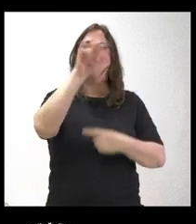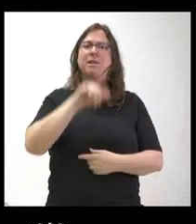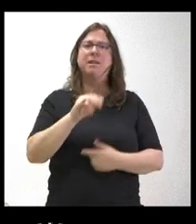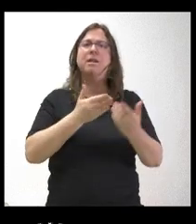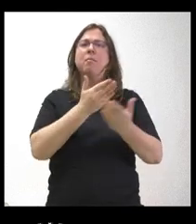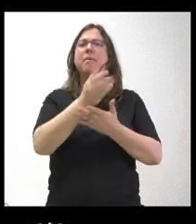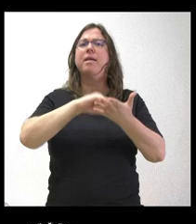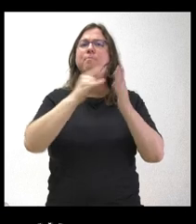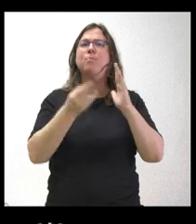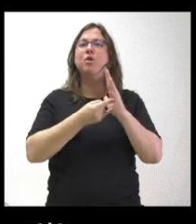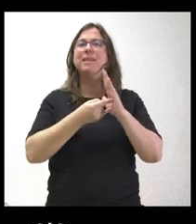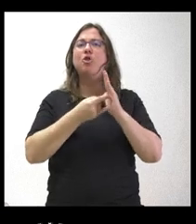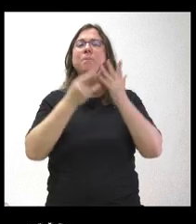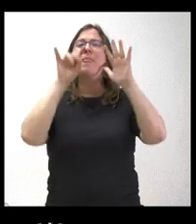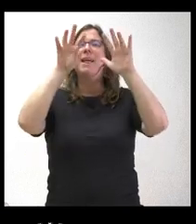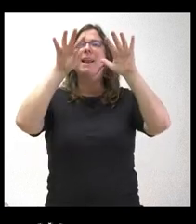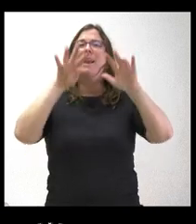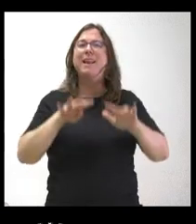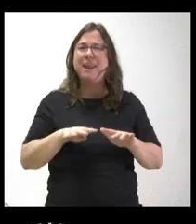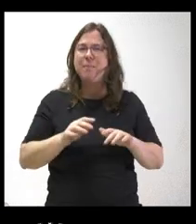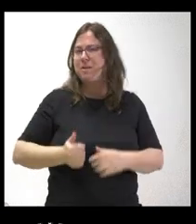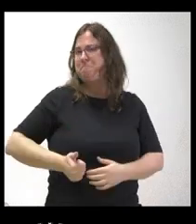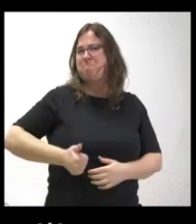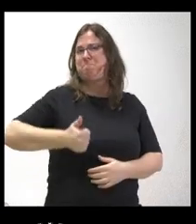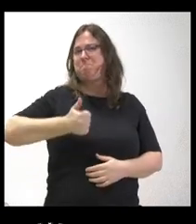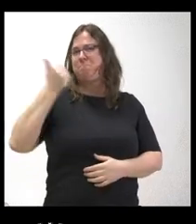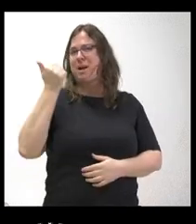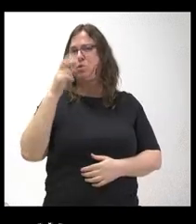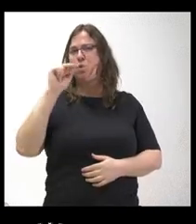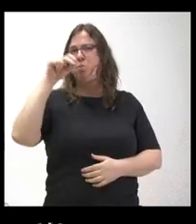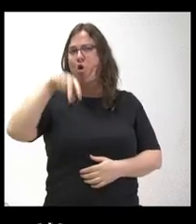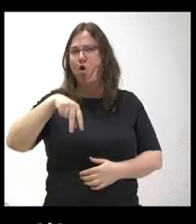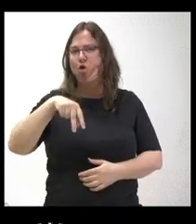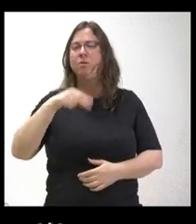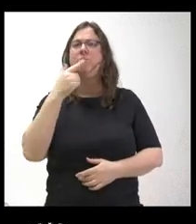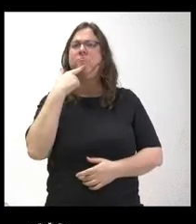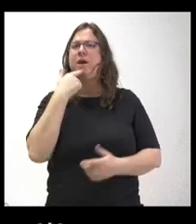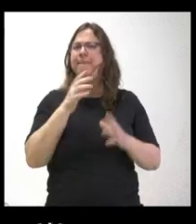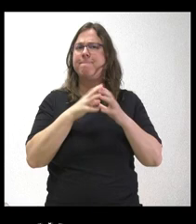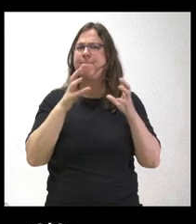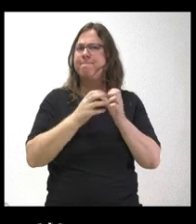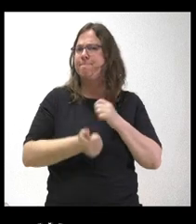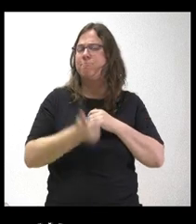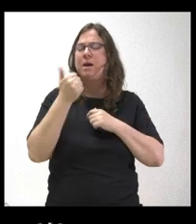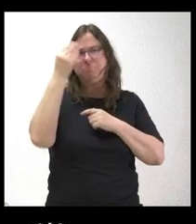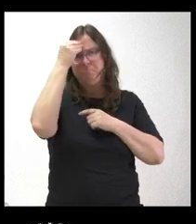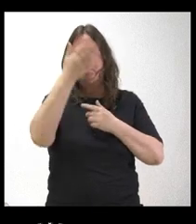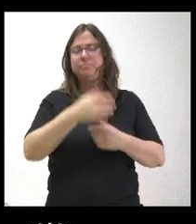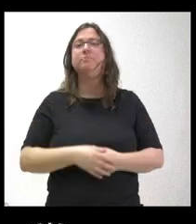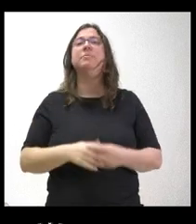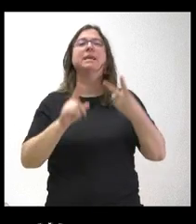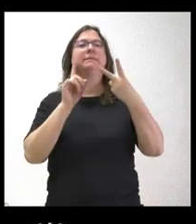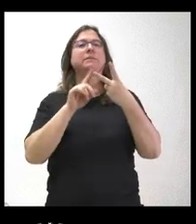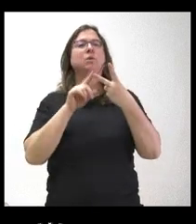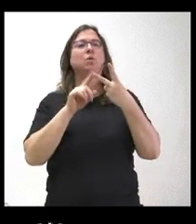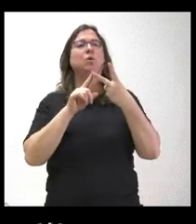un proyecto de nieve para Urbión mucho más ambicioso. No sé si están abiertos a estudiarlo. Y, en segundo